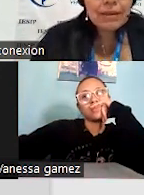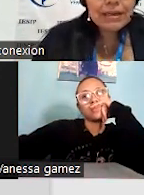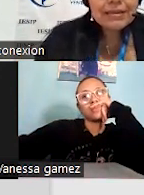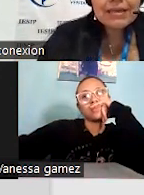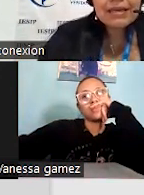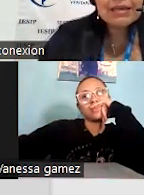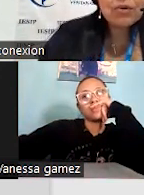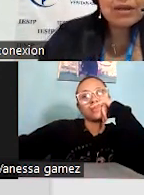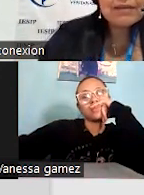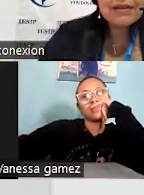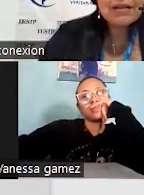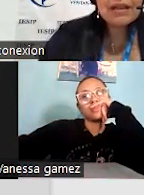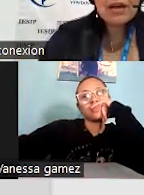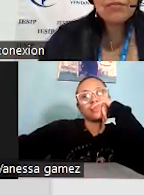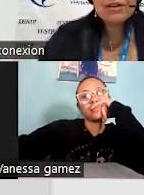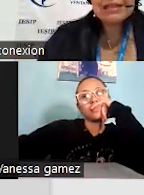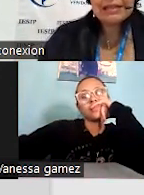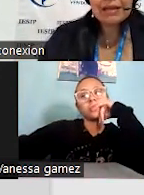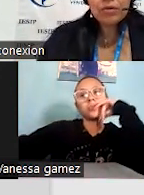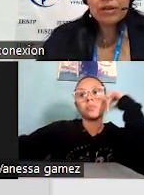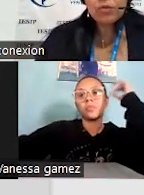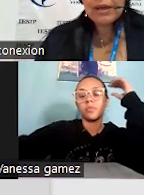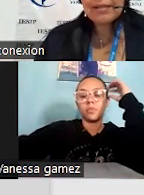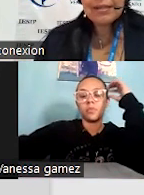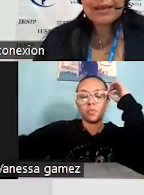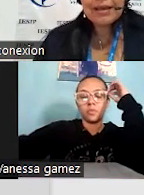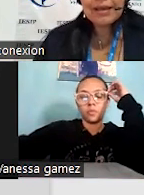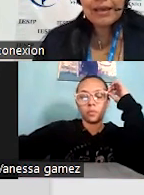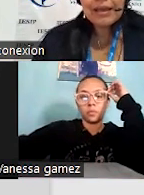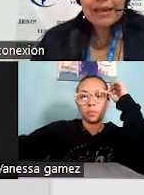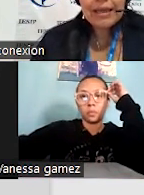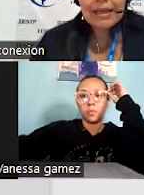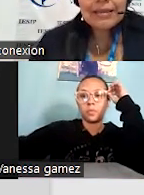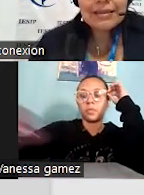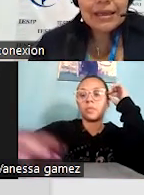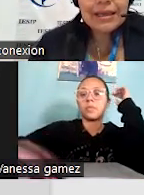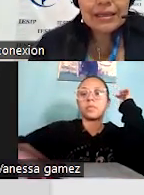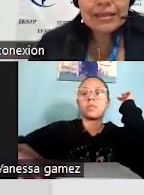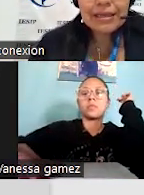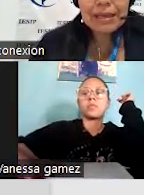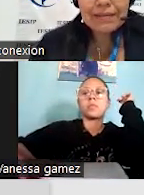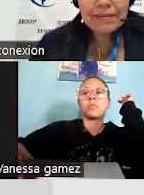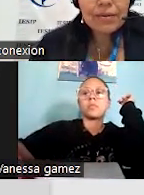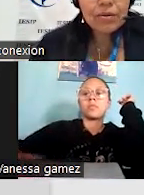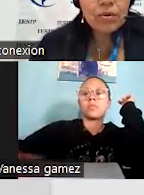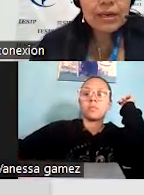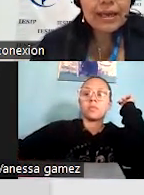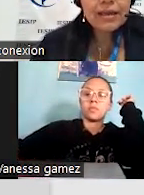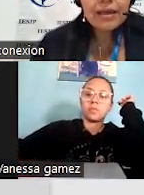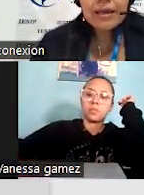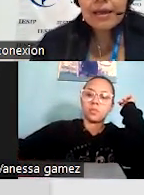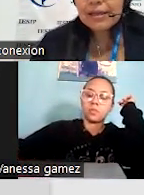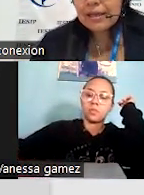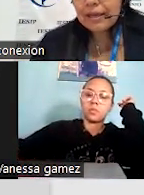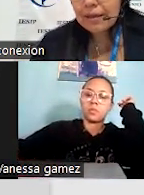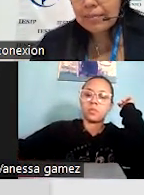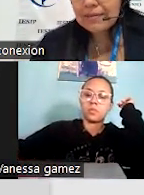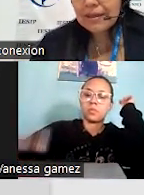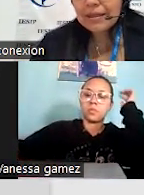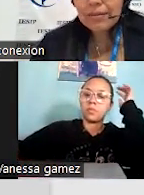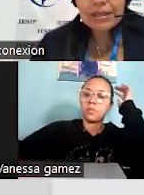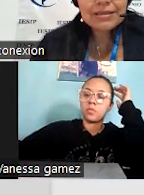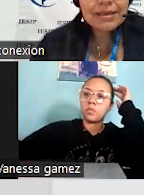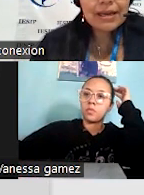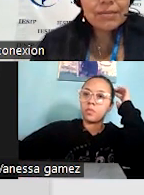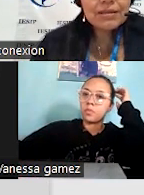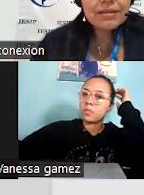nombre es Isabel García y voy a ser la facilitadora durante este trimestre, ¿ok? Aquí está